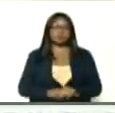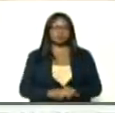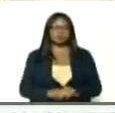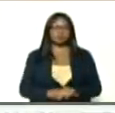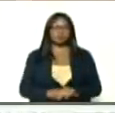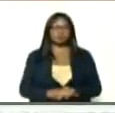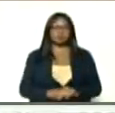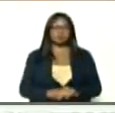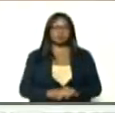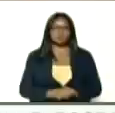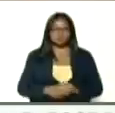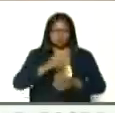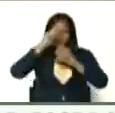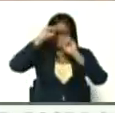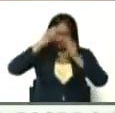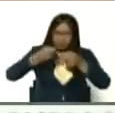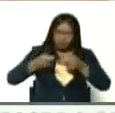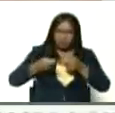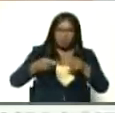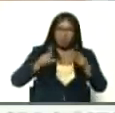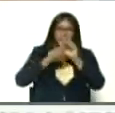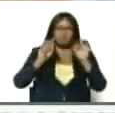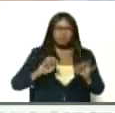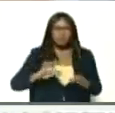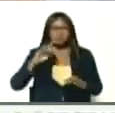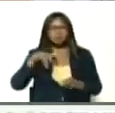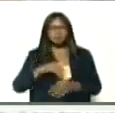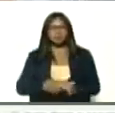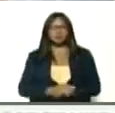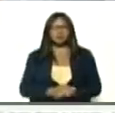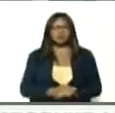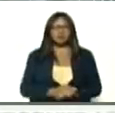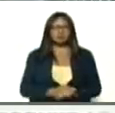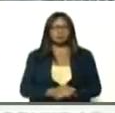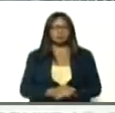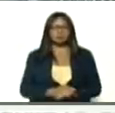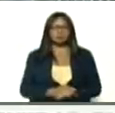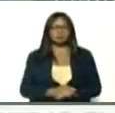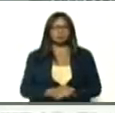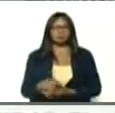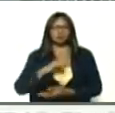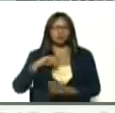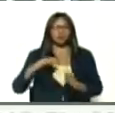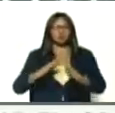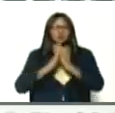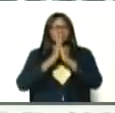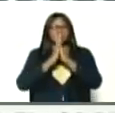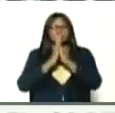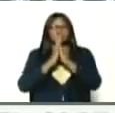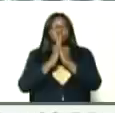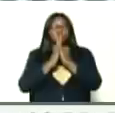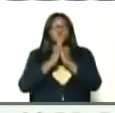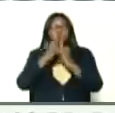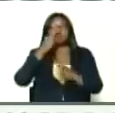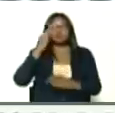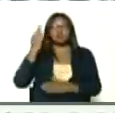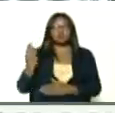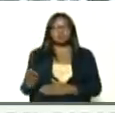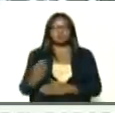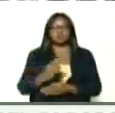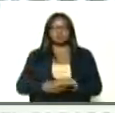en homenaje, a, nuestro santo, San José Gregorio Hernández,